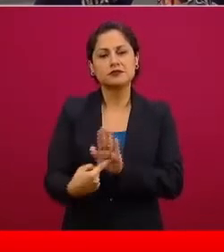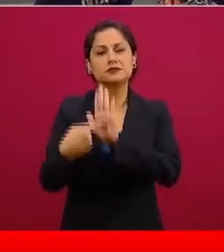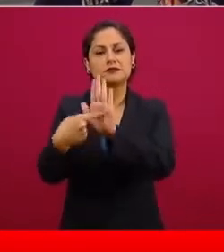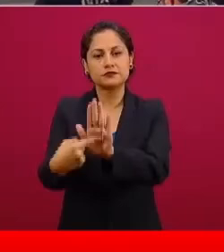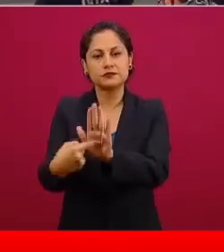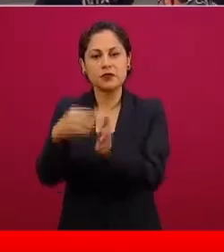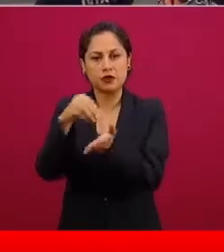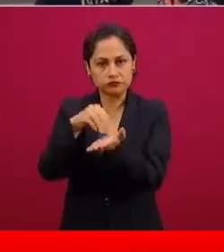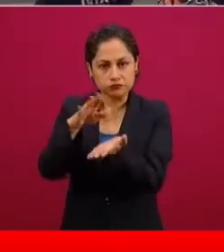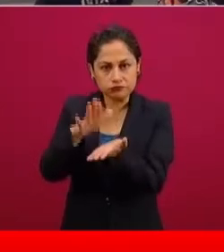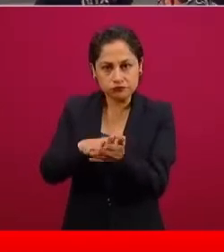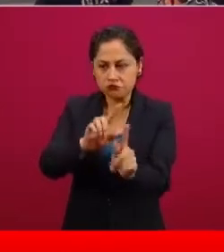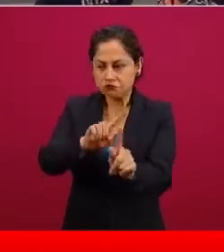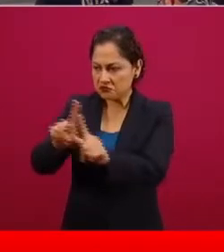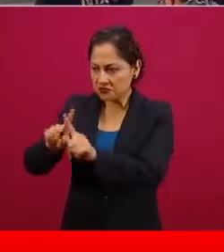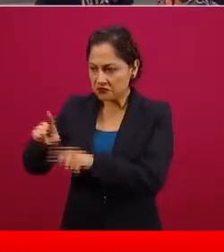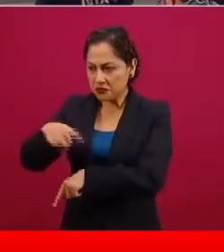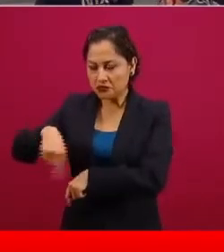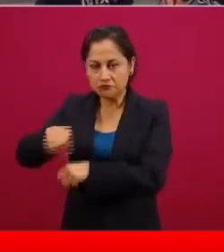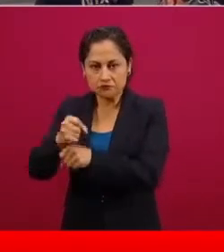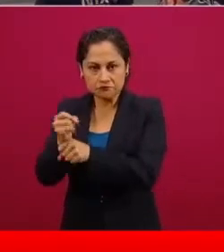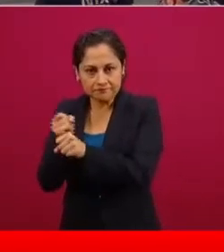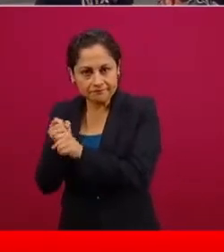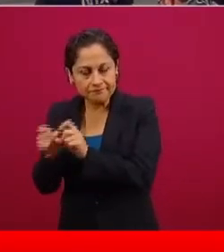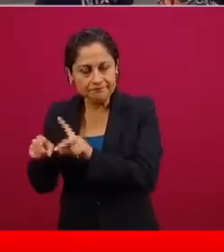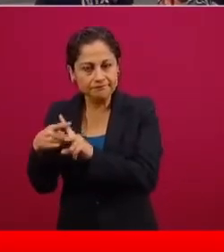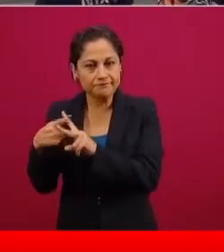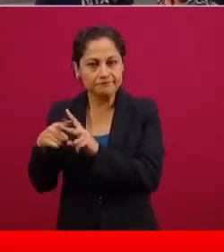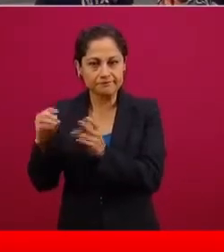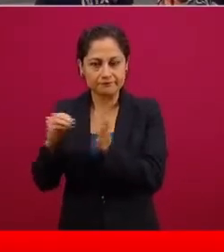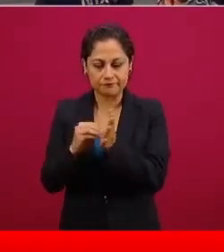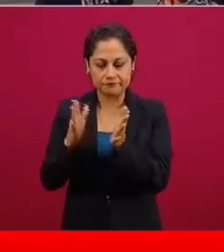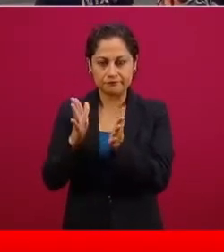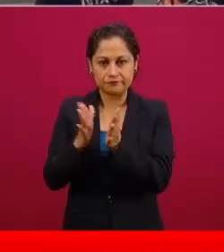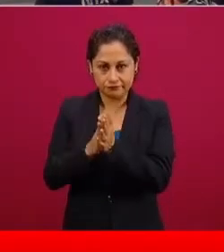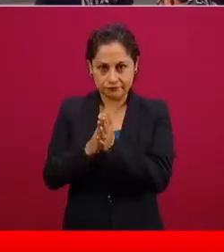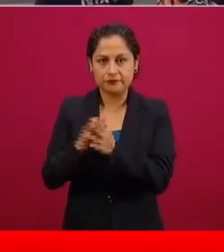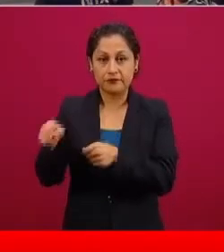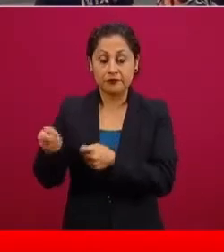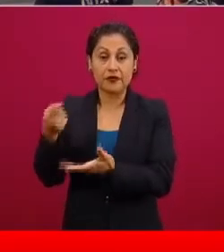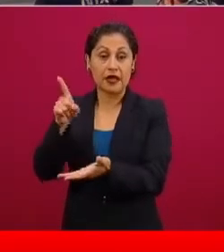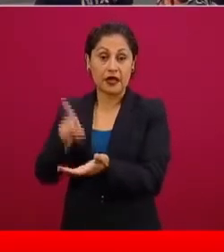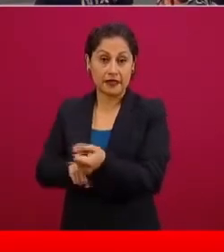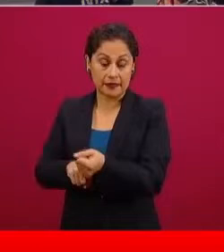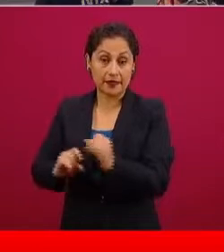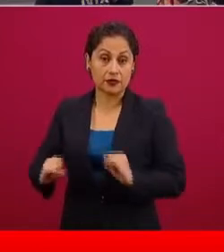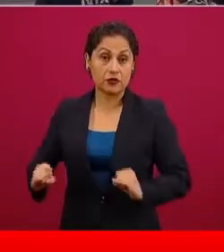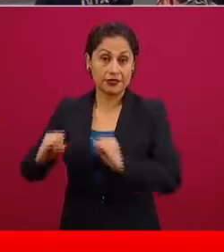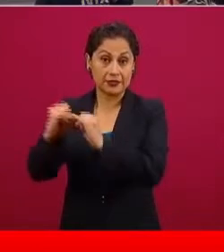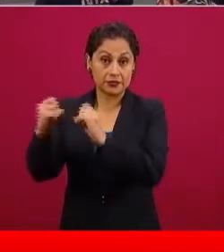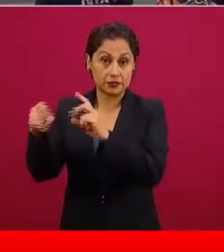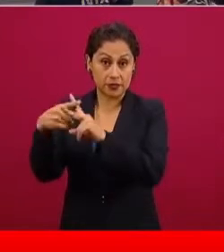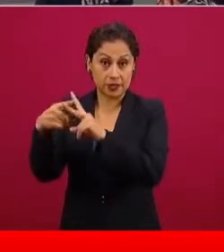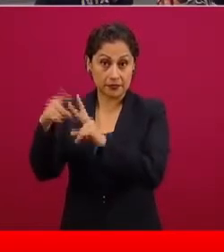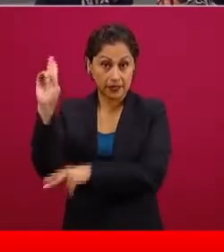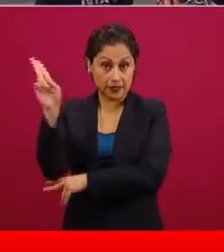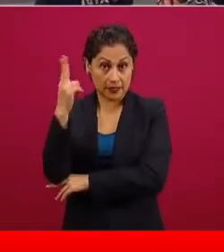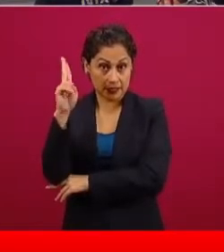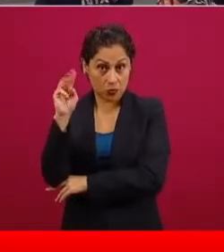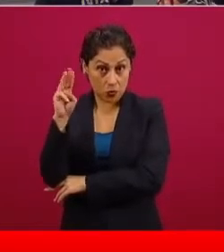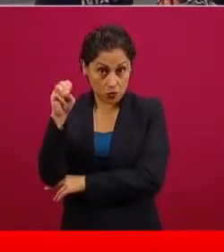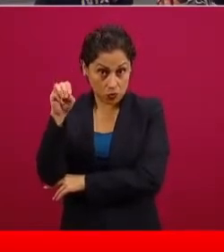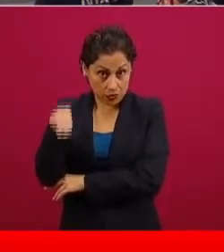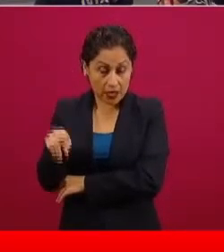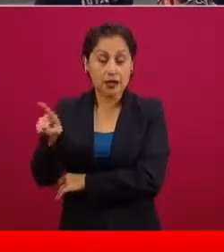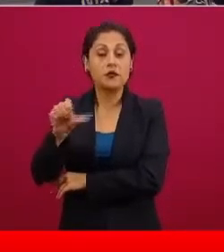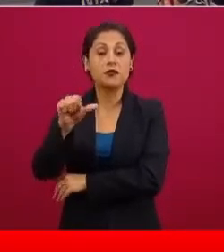modelación matemática. Este en concreto es de un grupo mixto del Instituto de Matemáticas de la UNAM y del Centro de